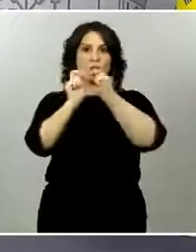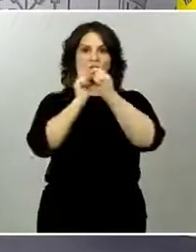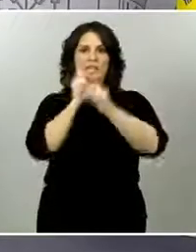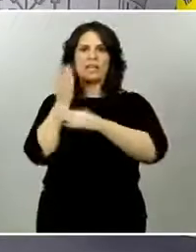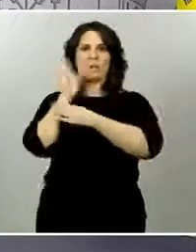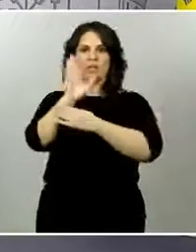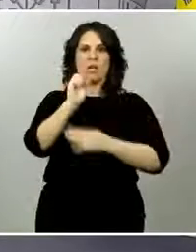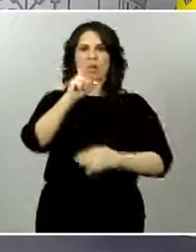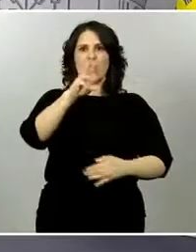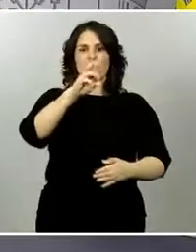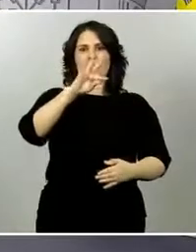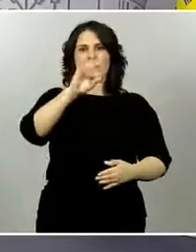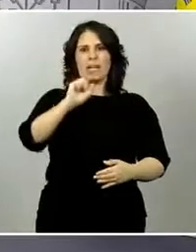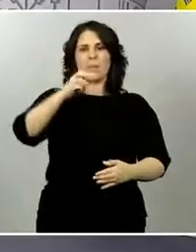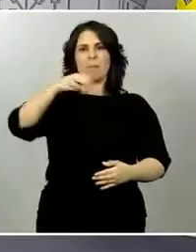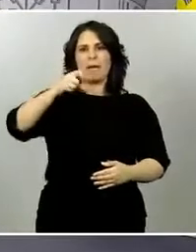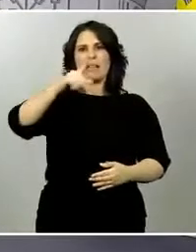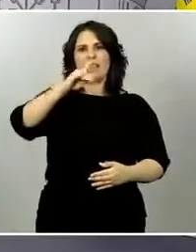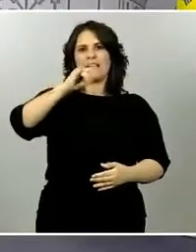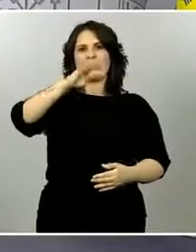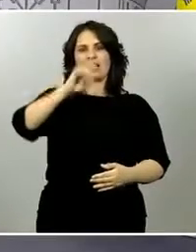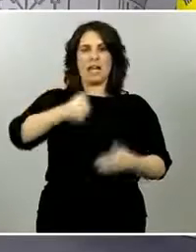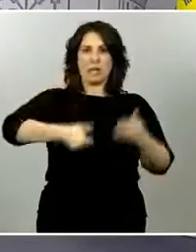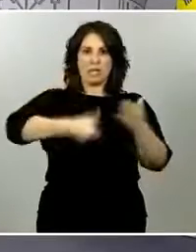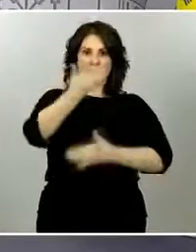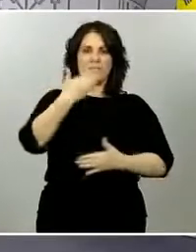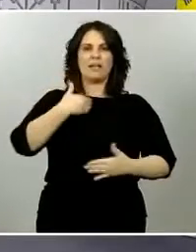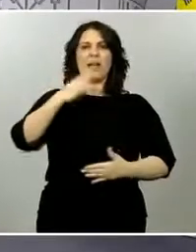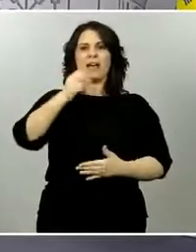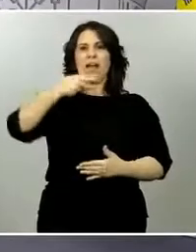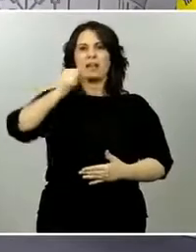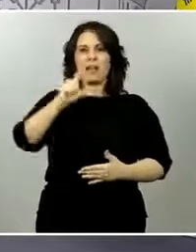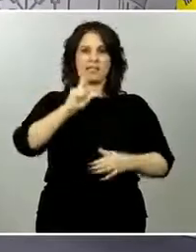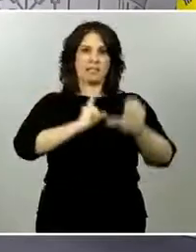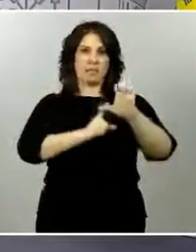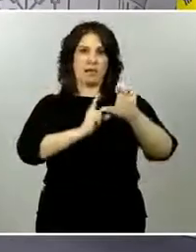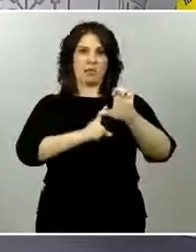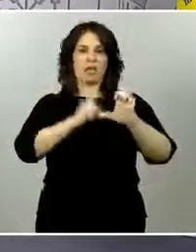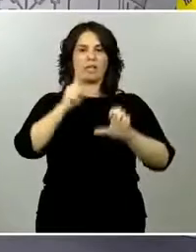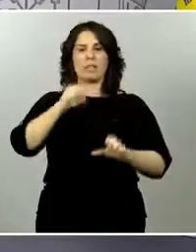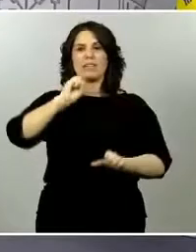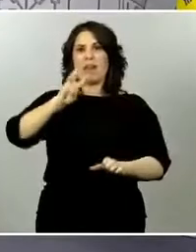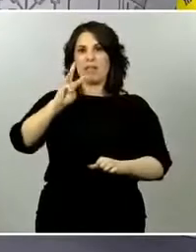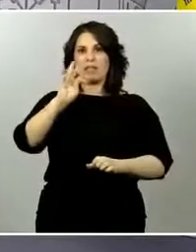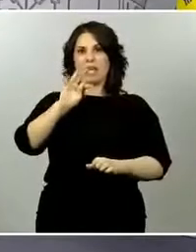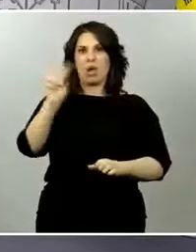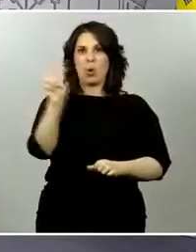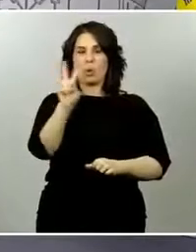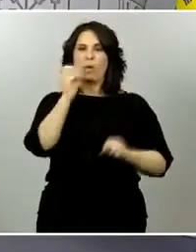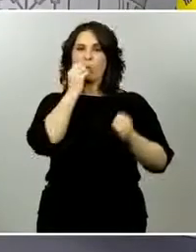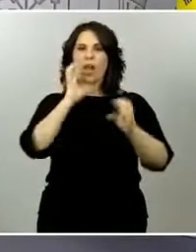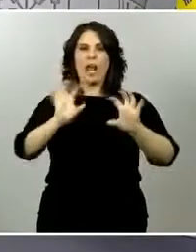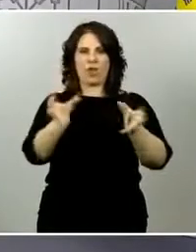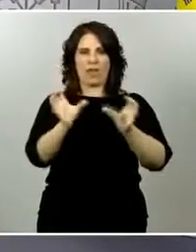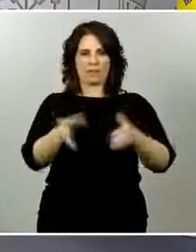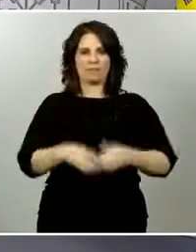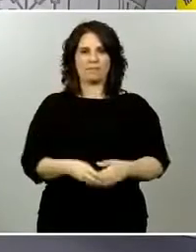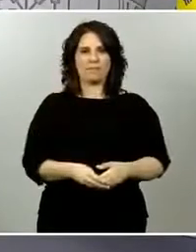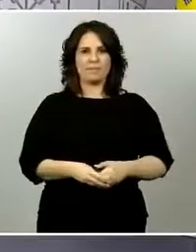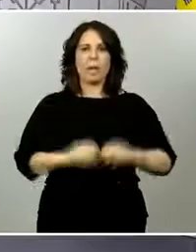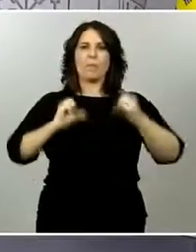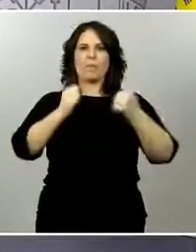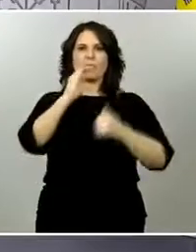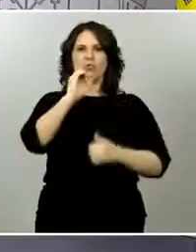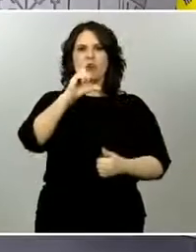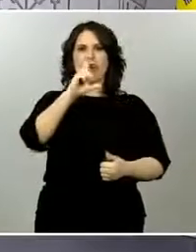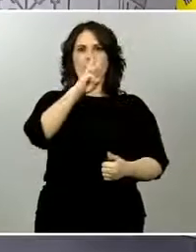pasamos al turno de preguntas que damos a disposición de los periodistas. Vamos allá, ministros. Hoy un grupo de medios y periodistas que representan a Colpisa, Maldita,